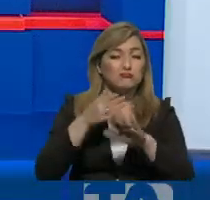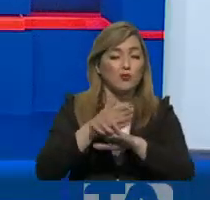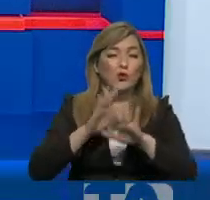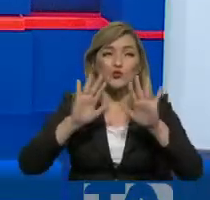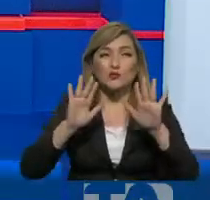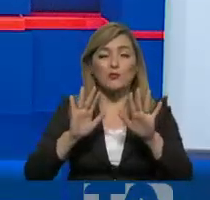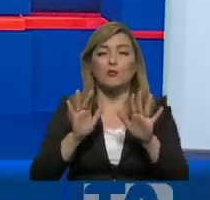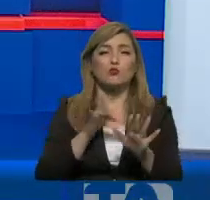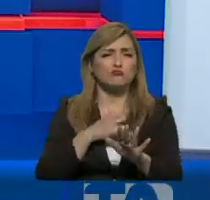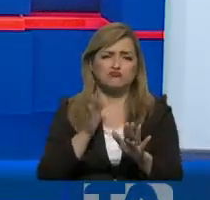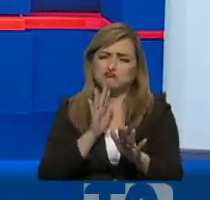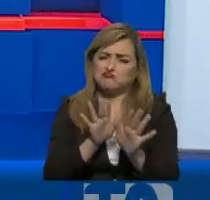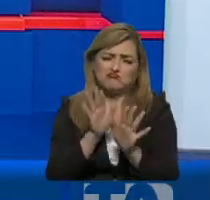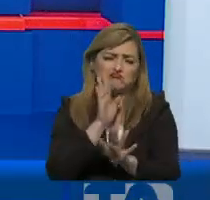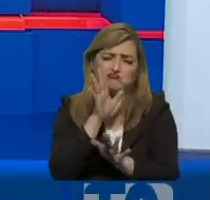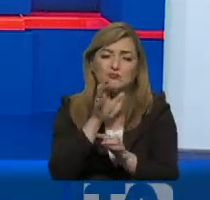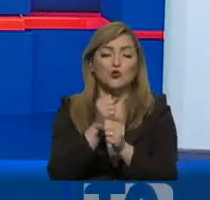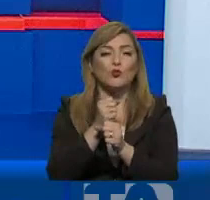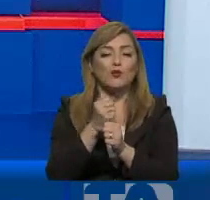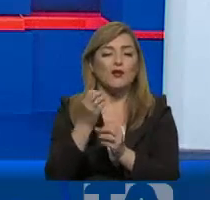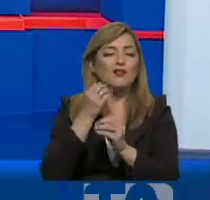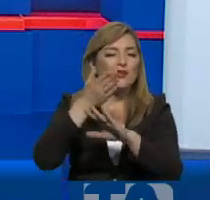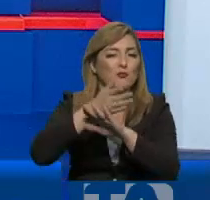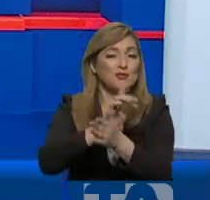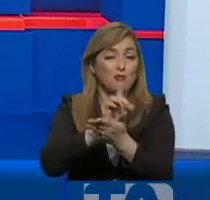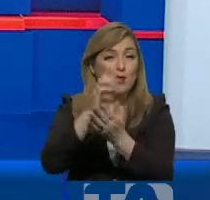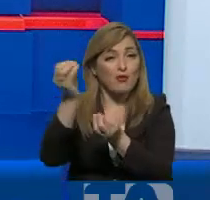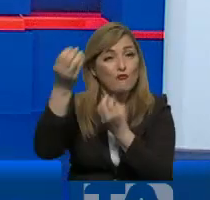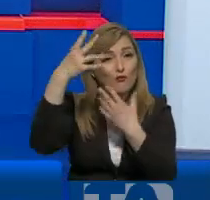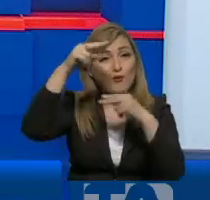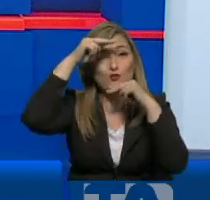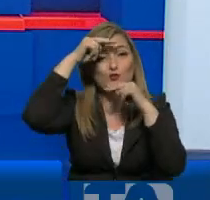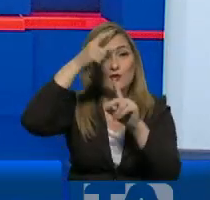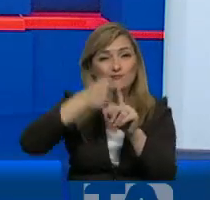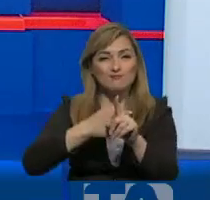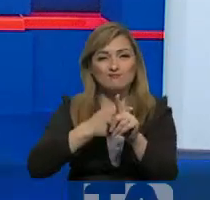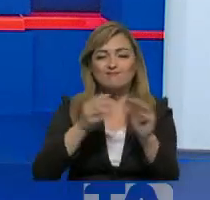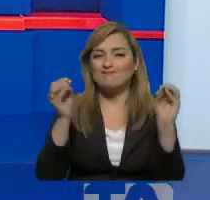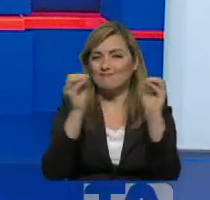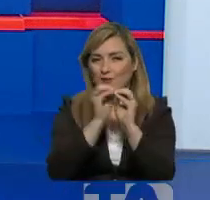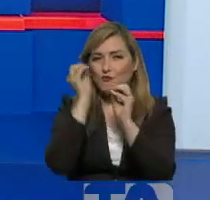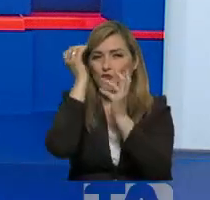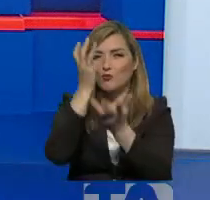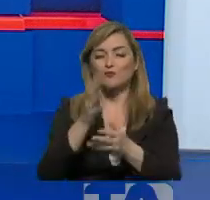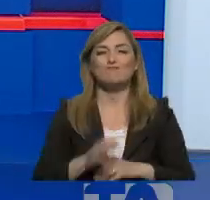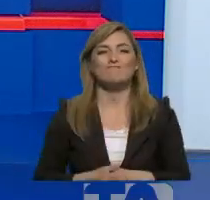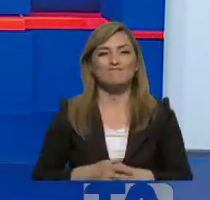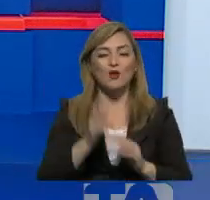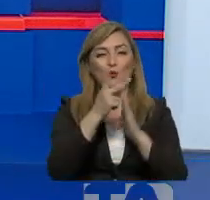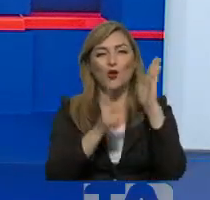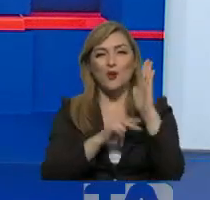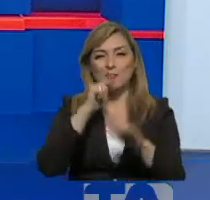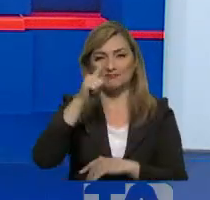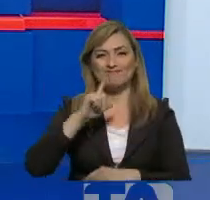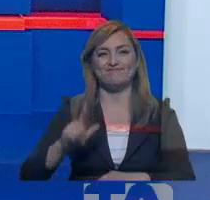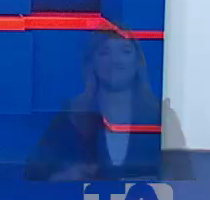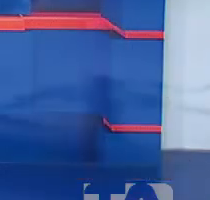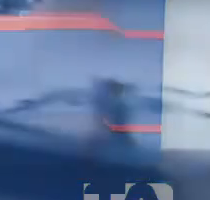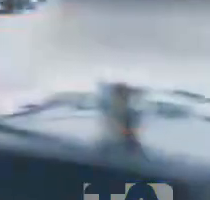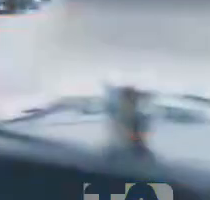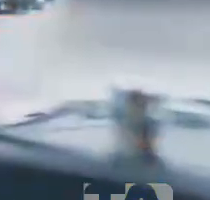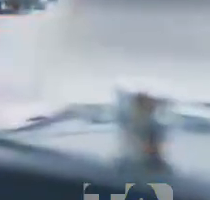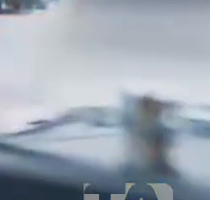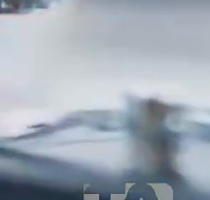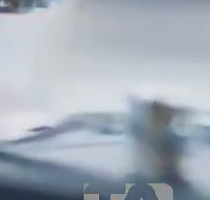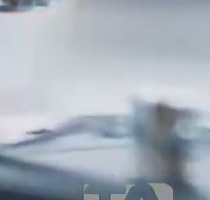son sumamente seguras. Esperemos noticias en las próximas semanas o meses y les daremos más información en este segmento. Nos vemos en el siguiente Puerto Salud.